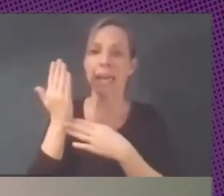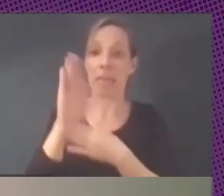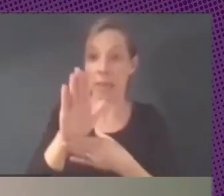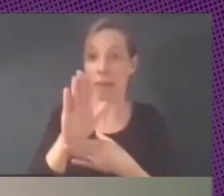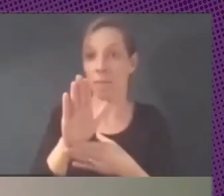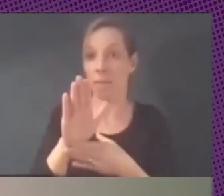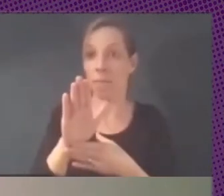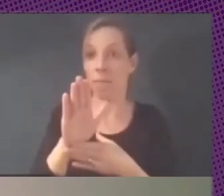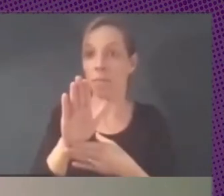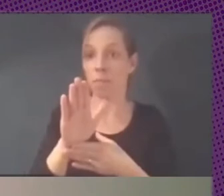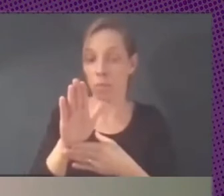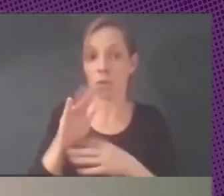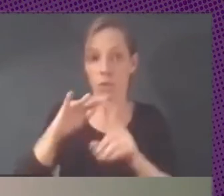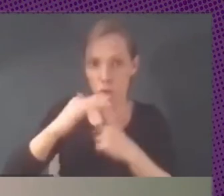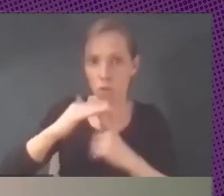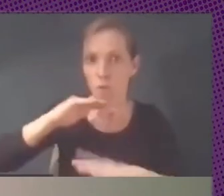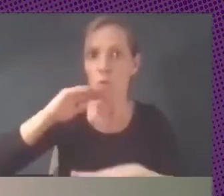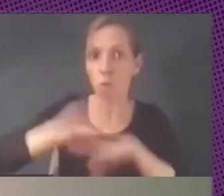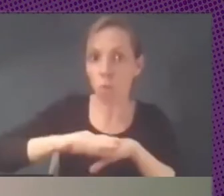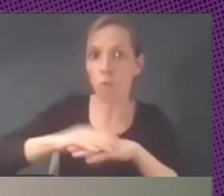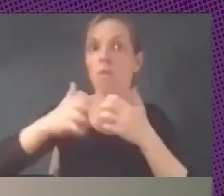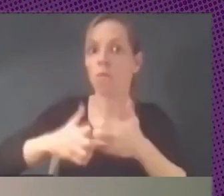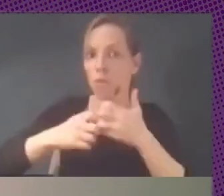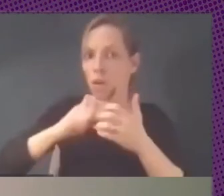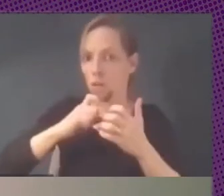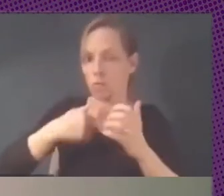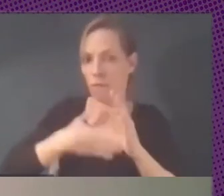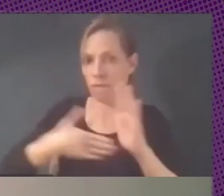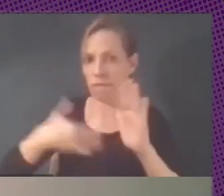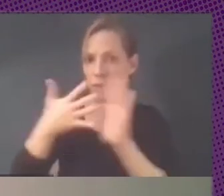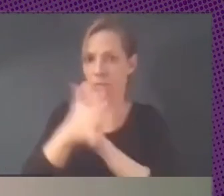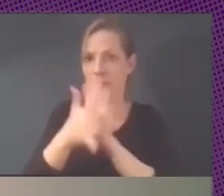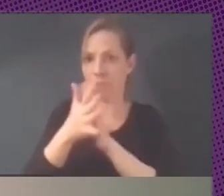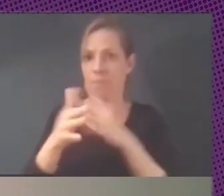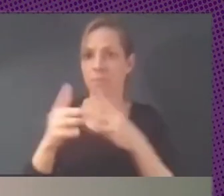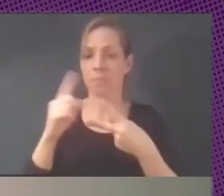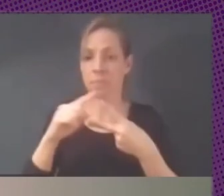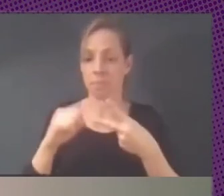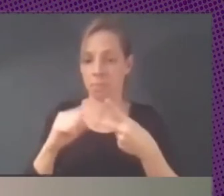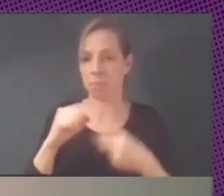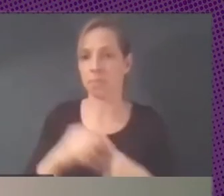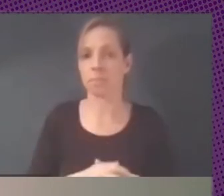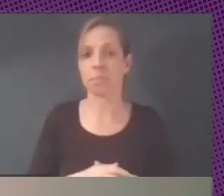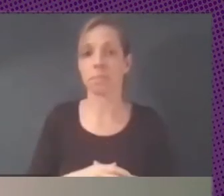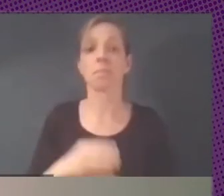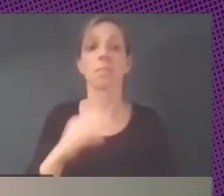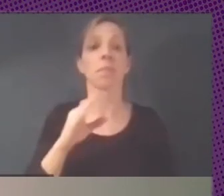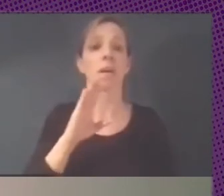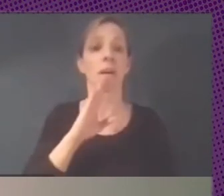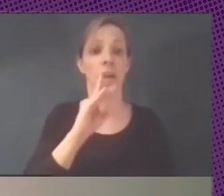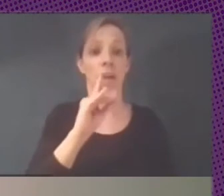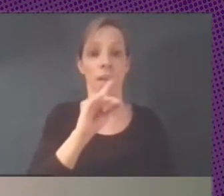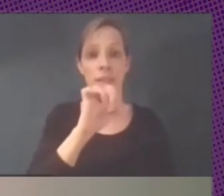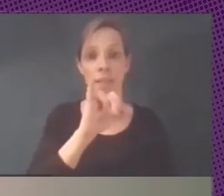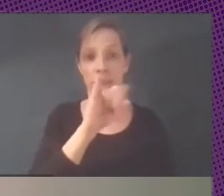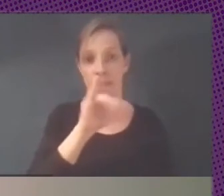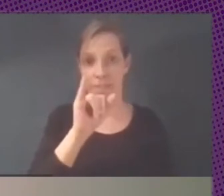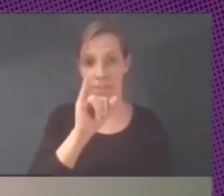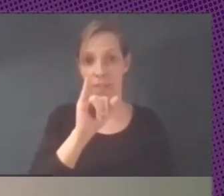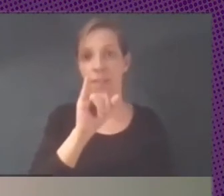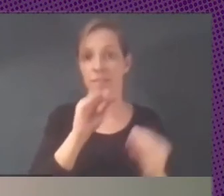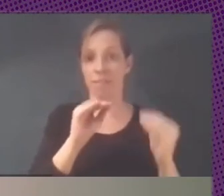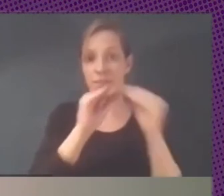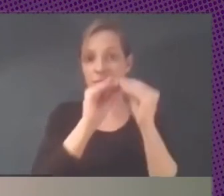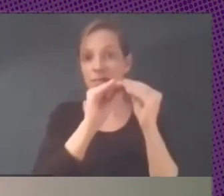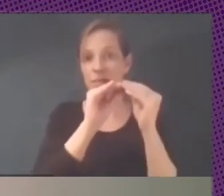de que se cumple eso y cómo funciona creo que tal cual lo que decía David de vuelta engancho con él parece que fuera